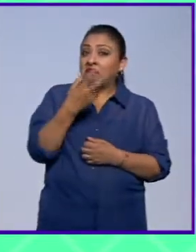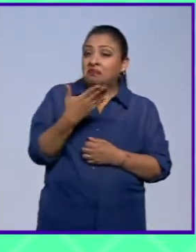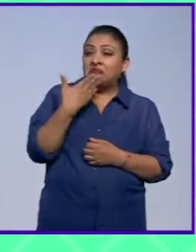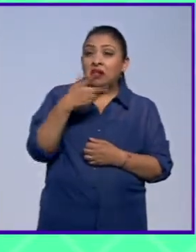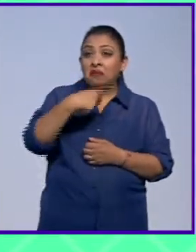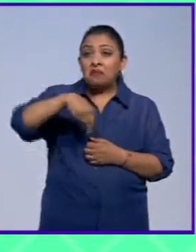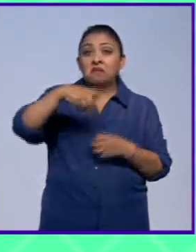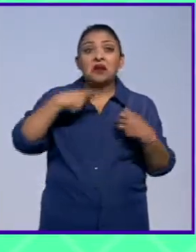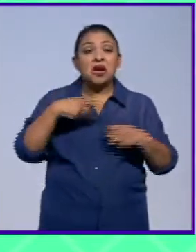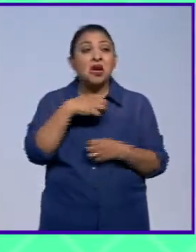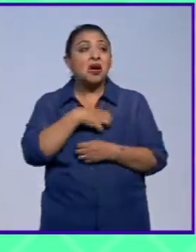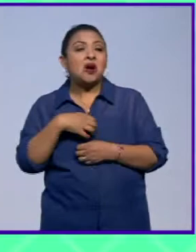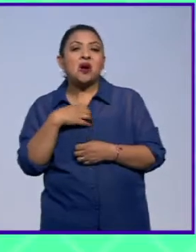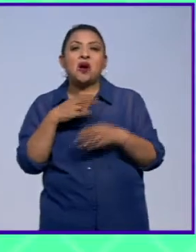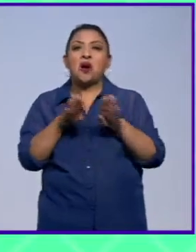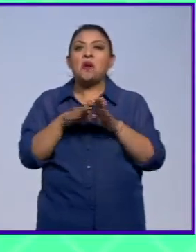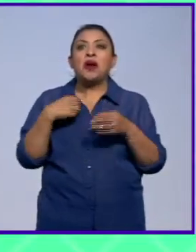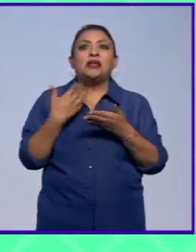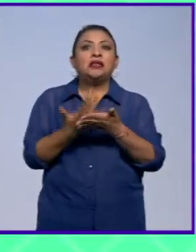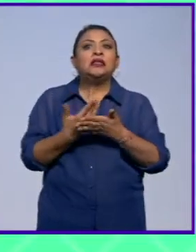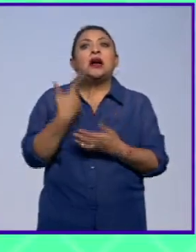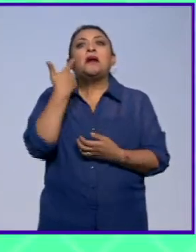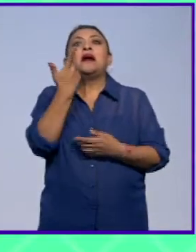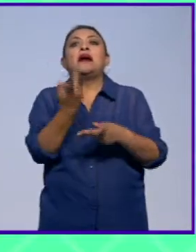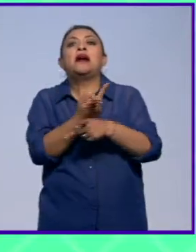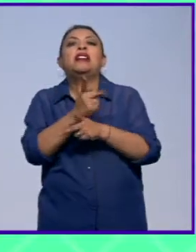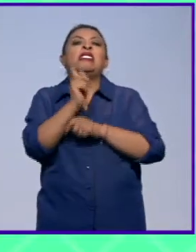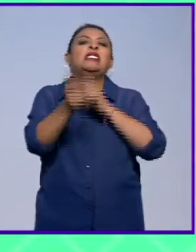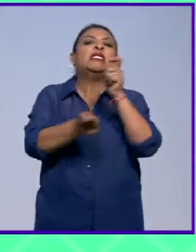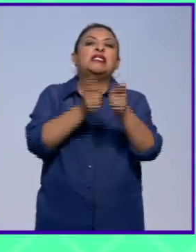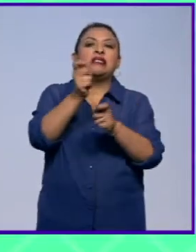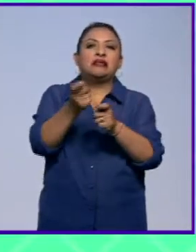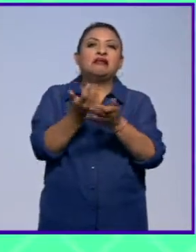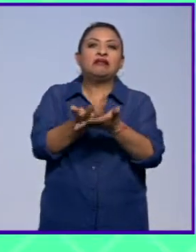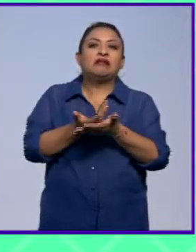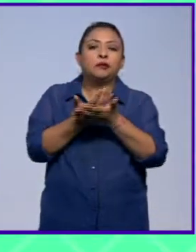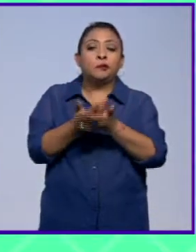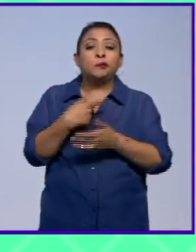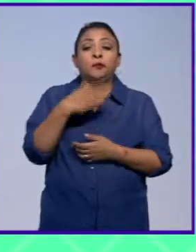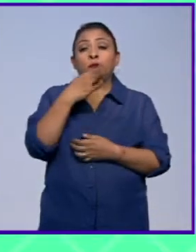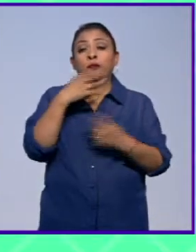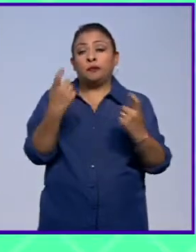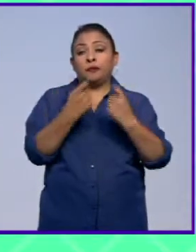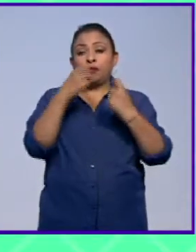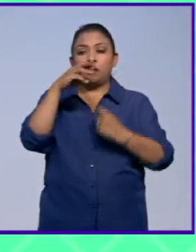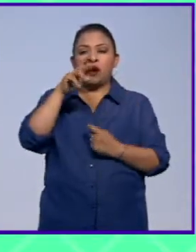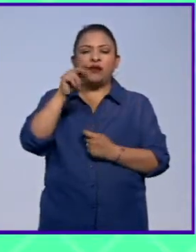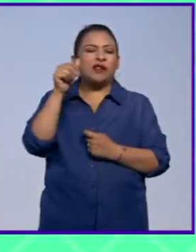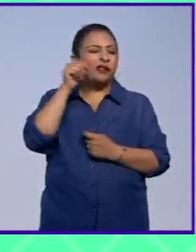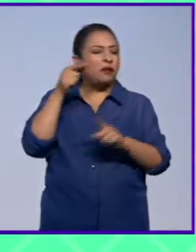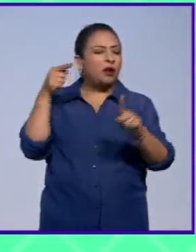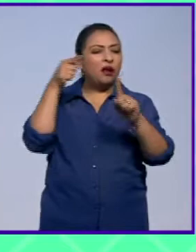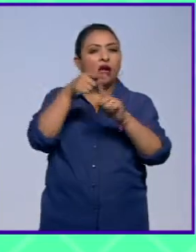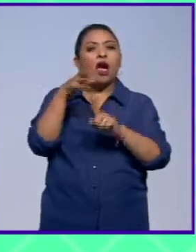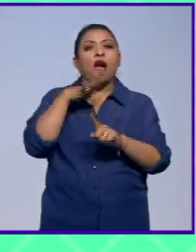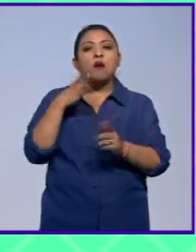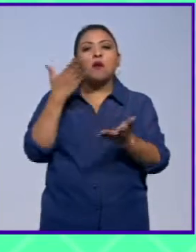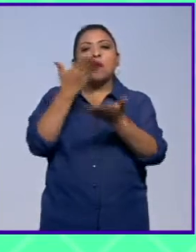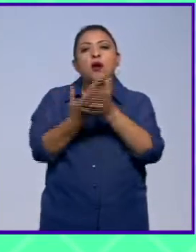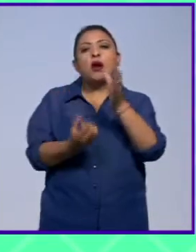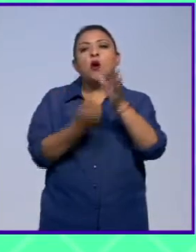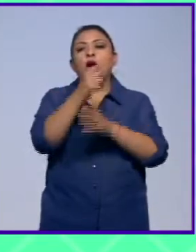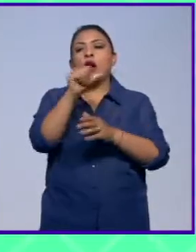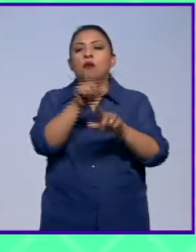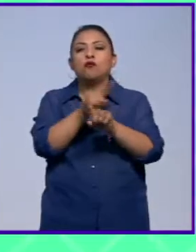la gente está contenta, está como muy esperando a ver qué pasa. El Festival Marvin siempre ha tenido como finalidad presentar nuevas propuestas